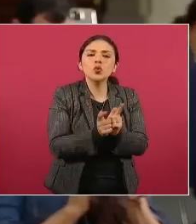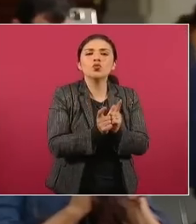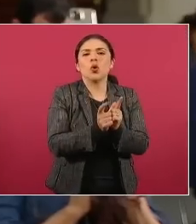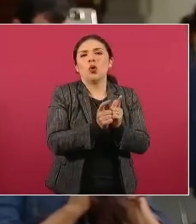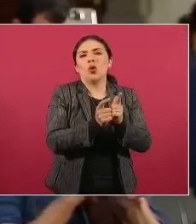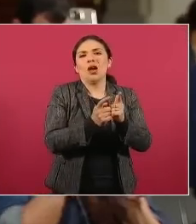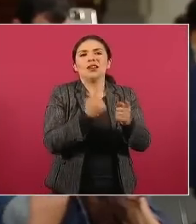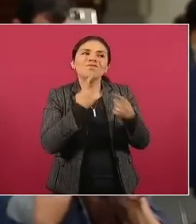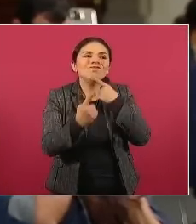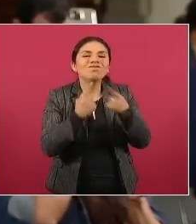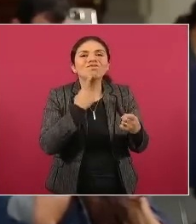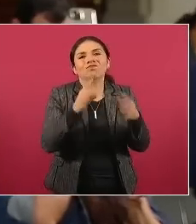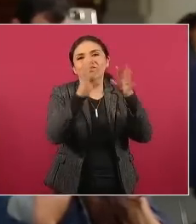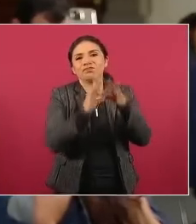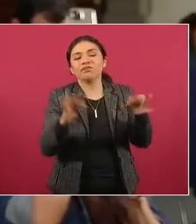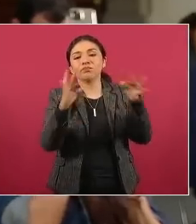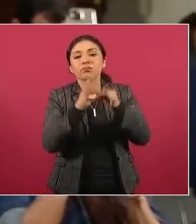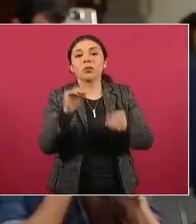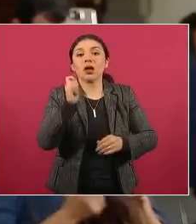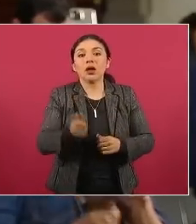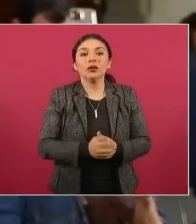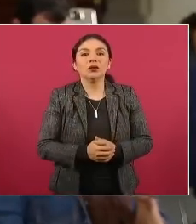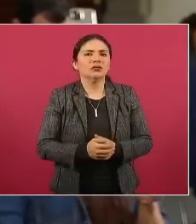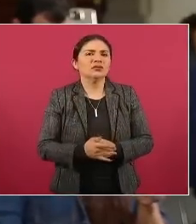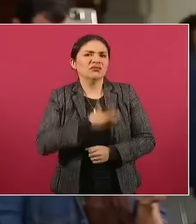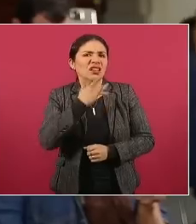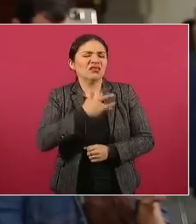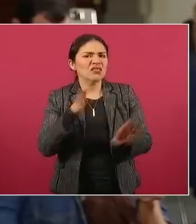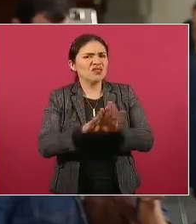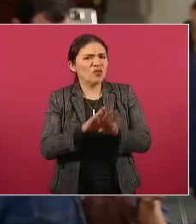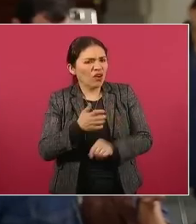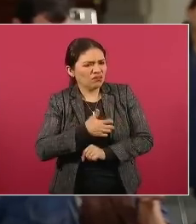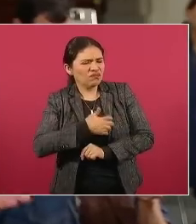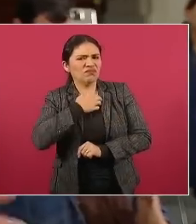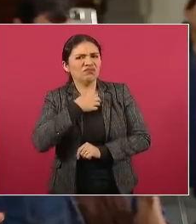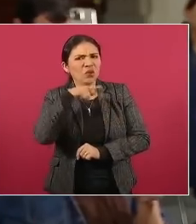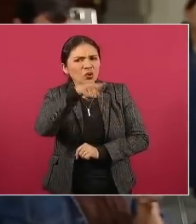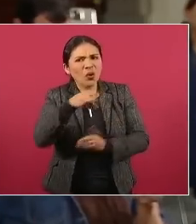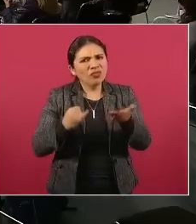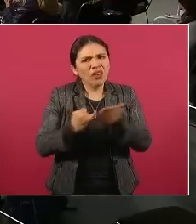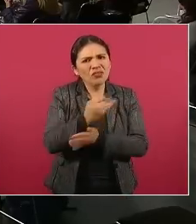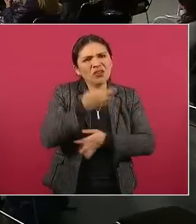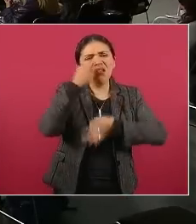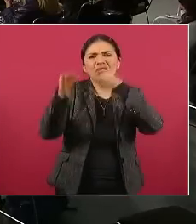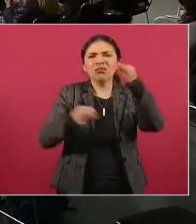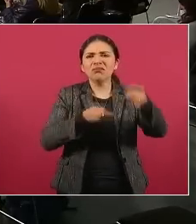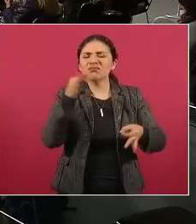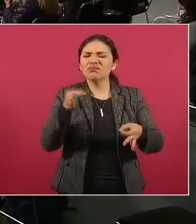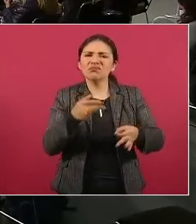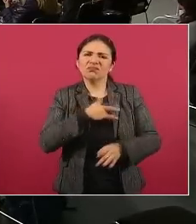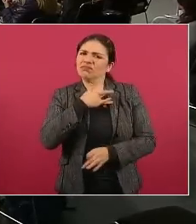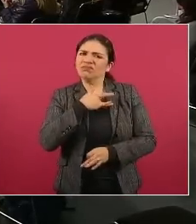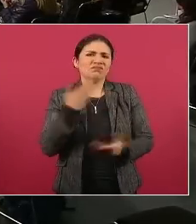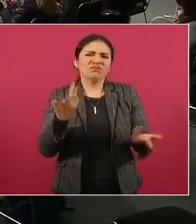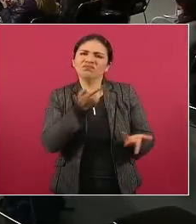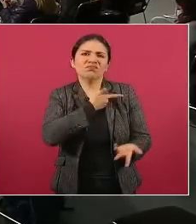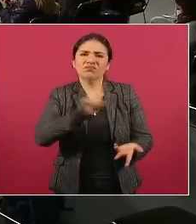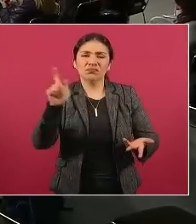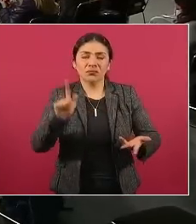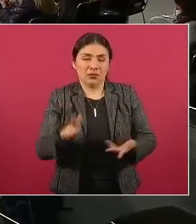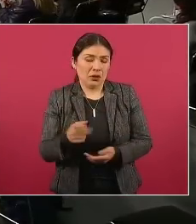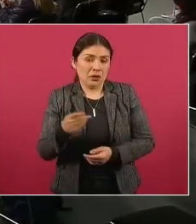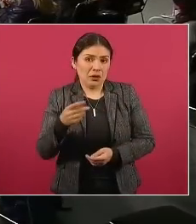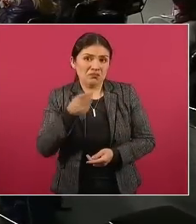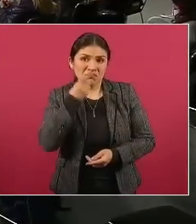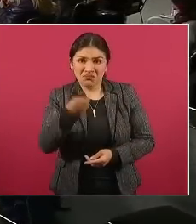Obrador lo saben y hace apenas 5 o 6 años era lo que señalaban ay los